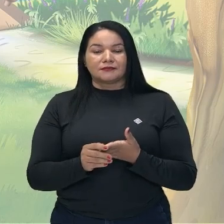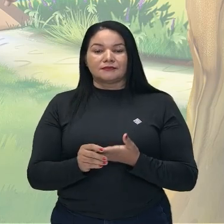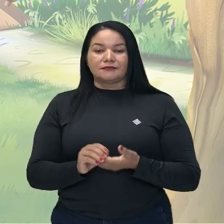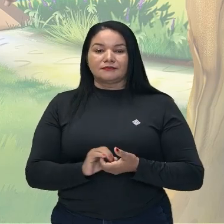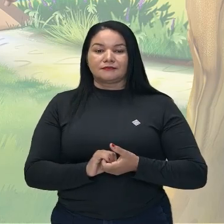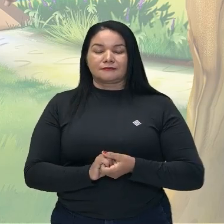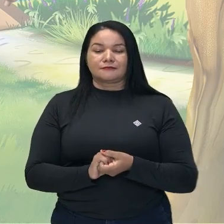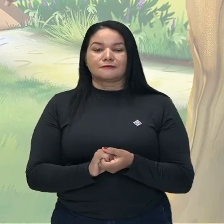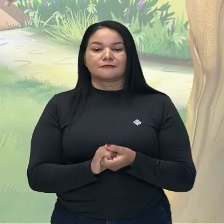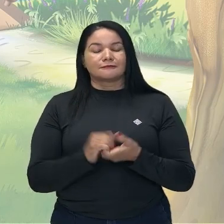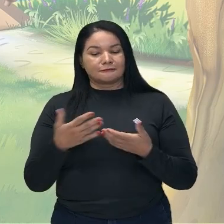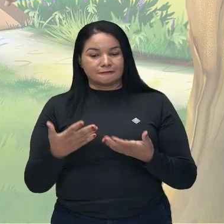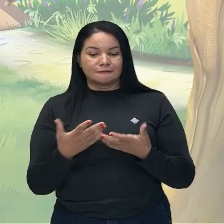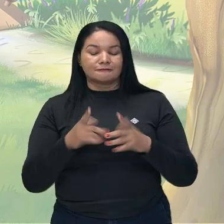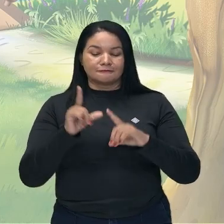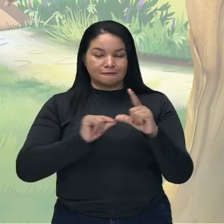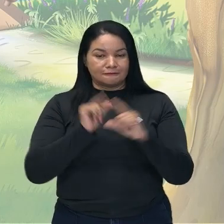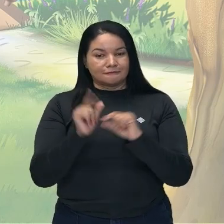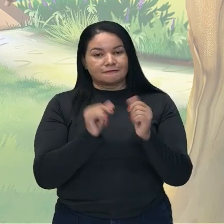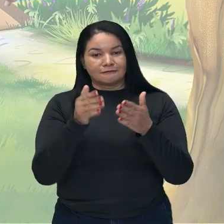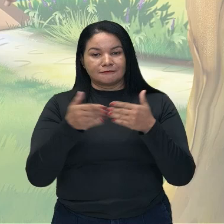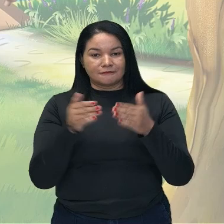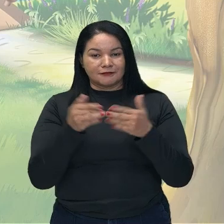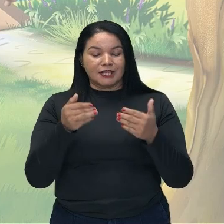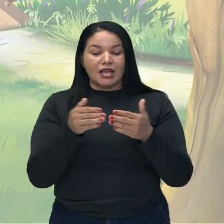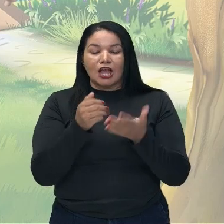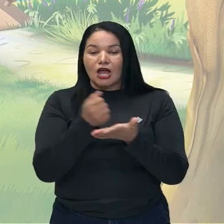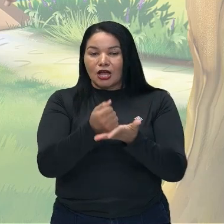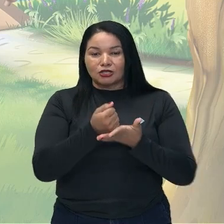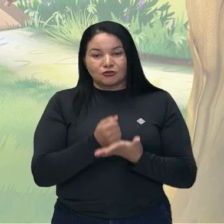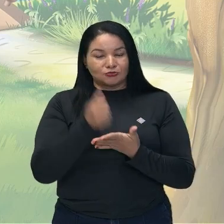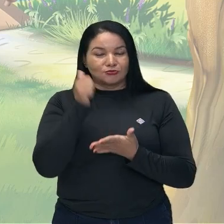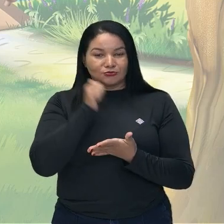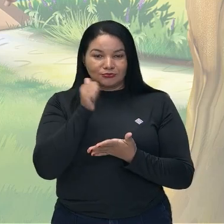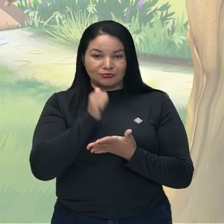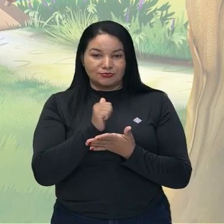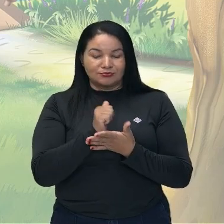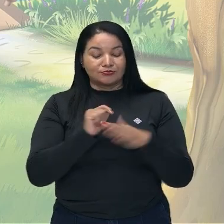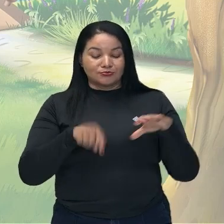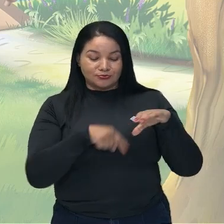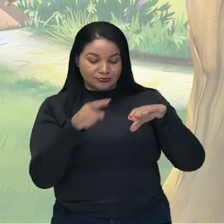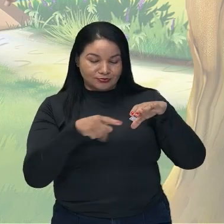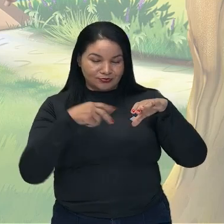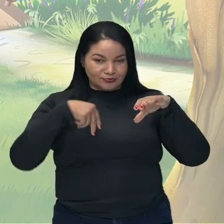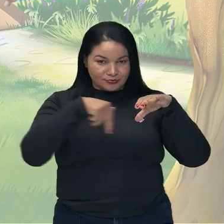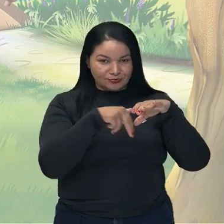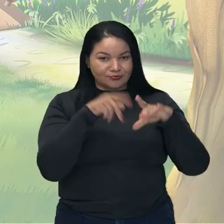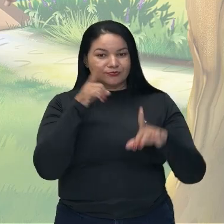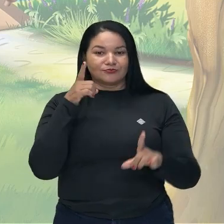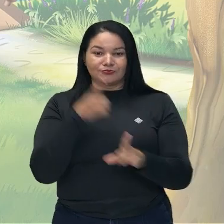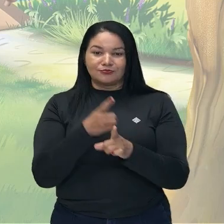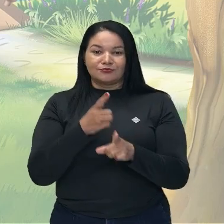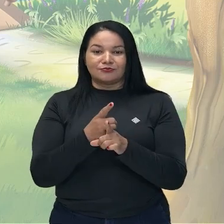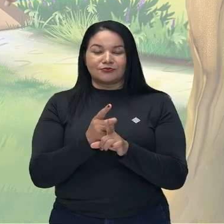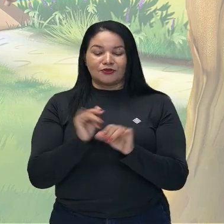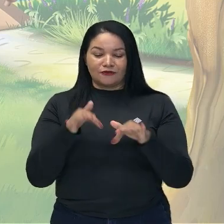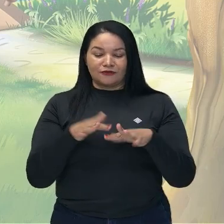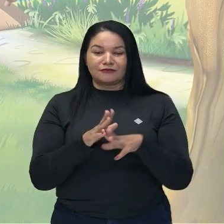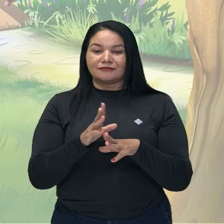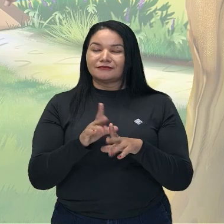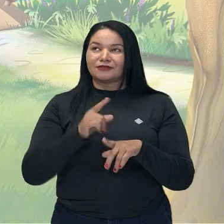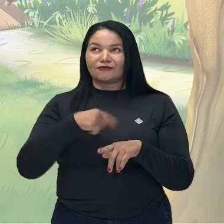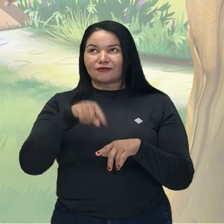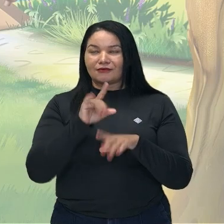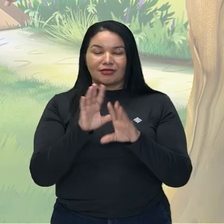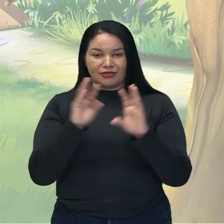pidiendo ayuda de Alicia, después Alicia encuentra la caverna y después termina con la estrella regresando